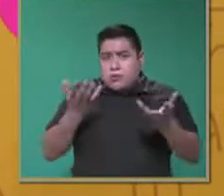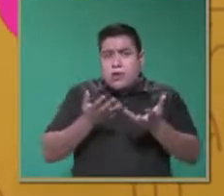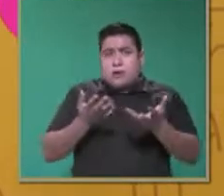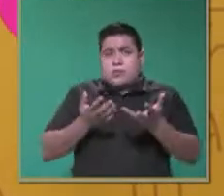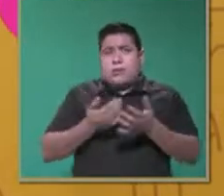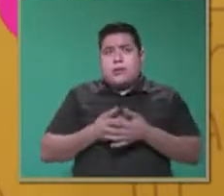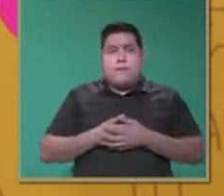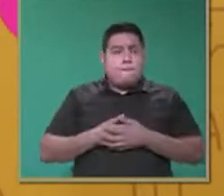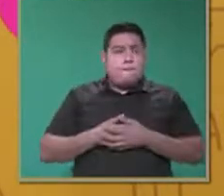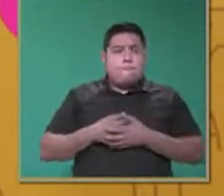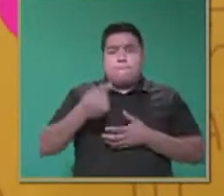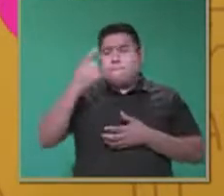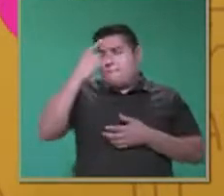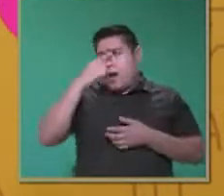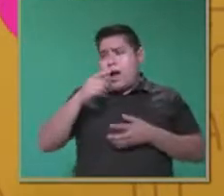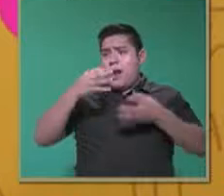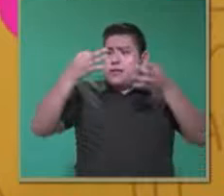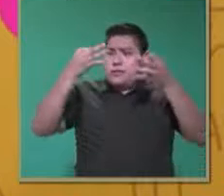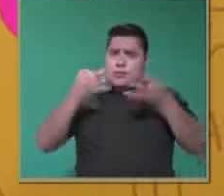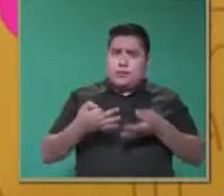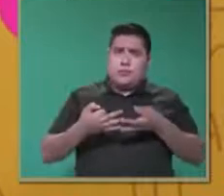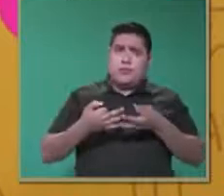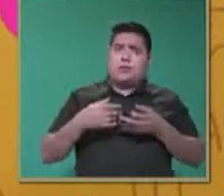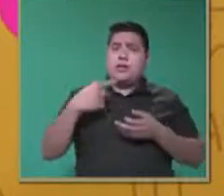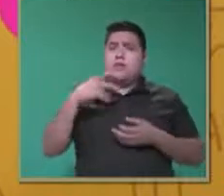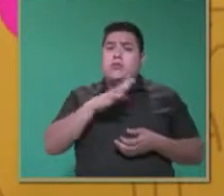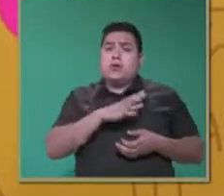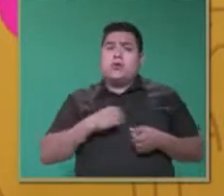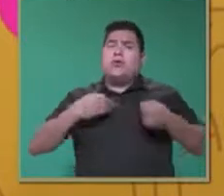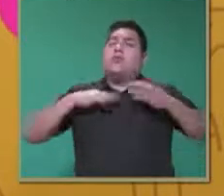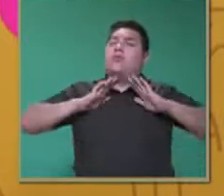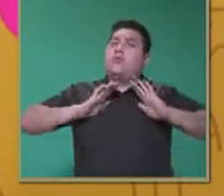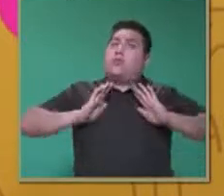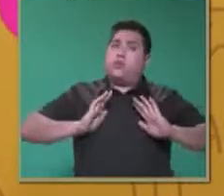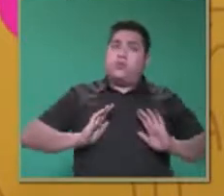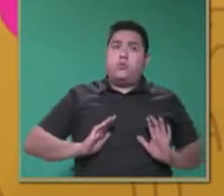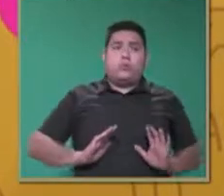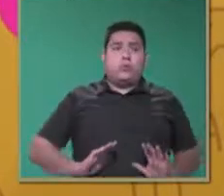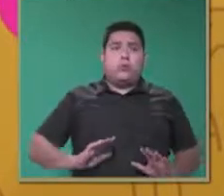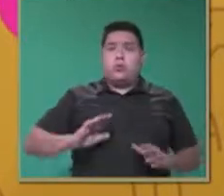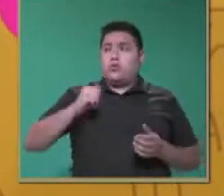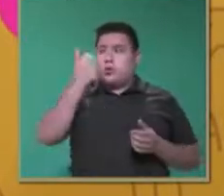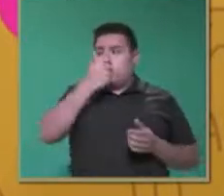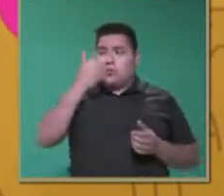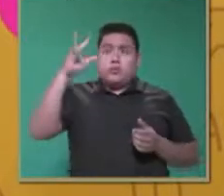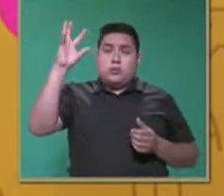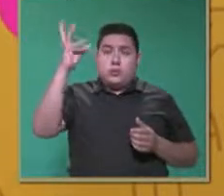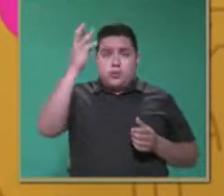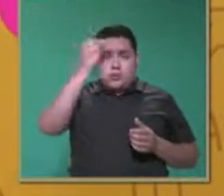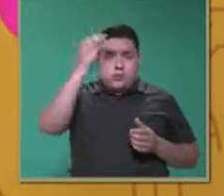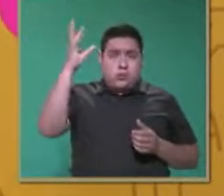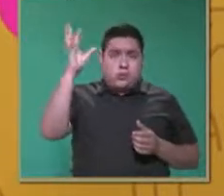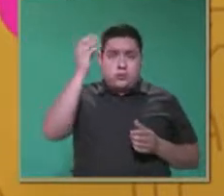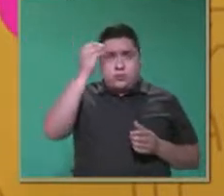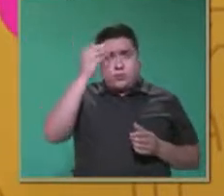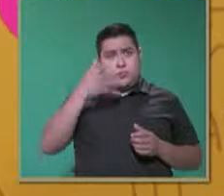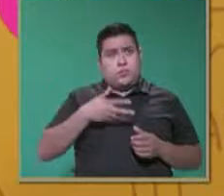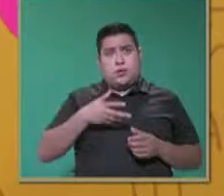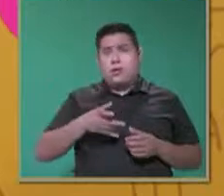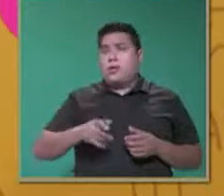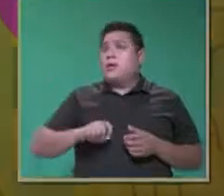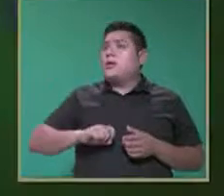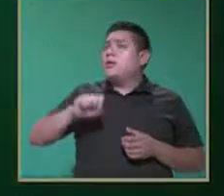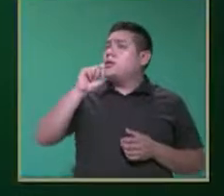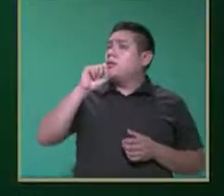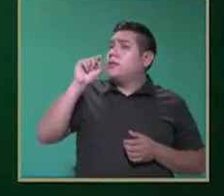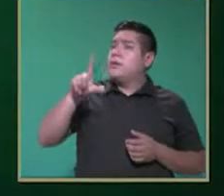ir estableciendo esa tranquilidad en los alumnos con TEA. También, el